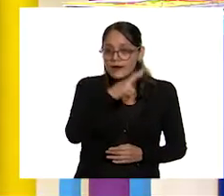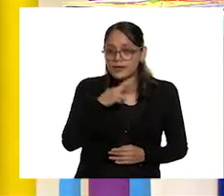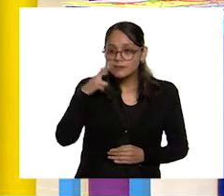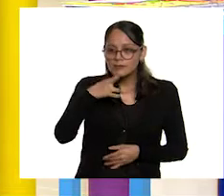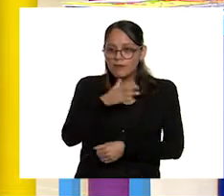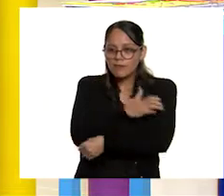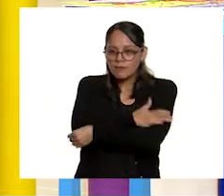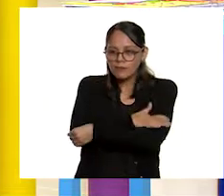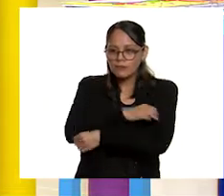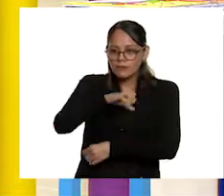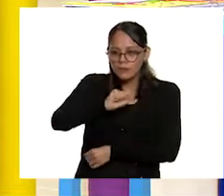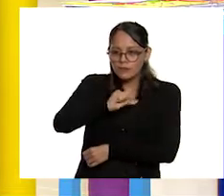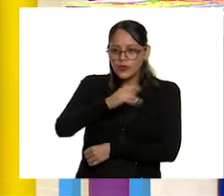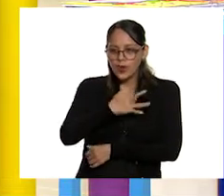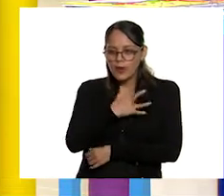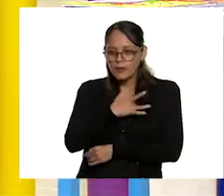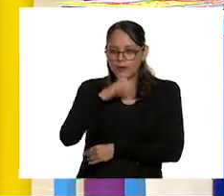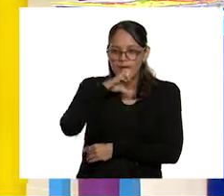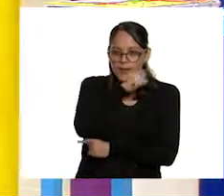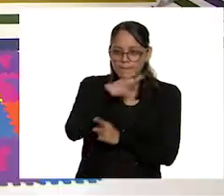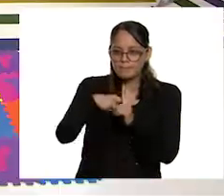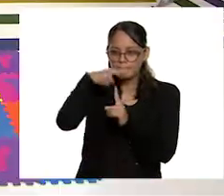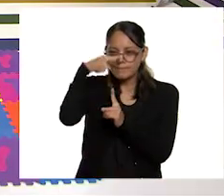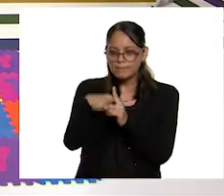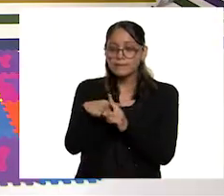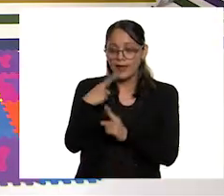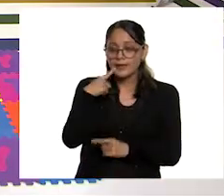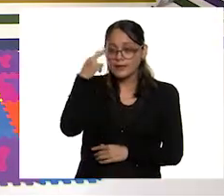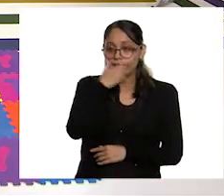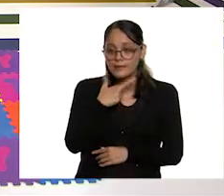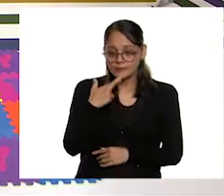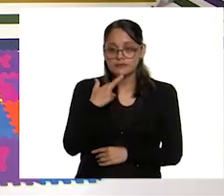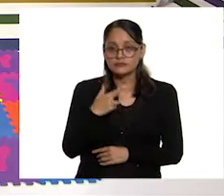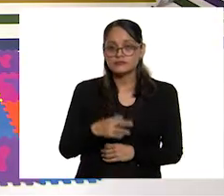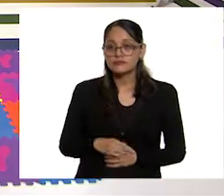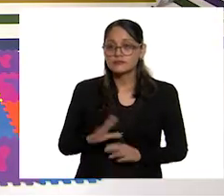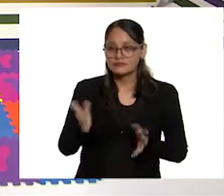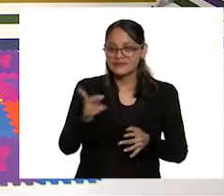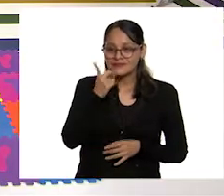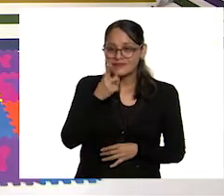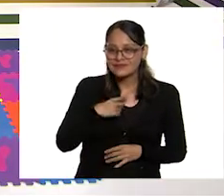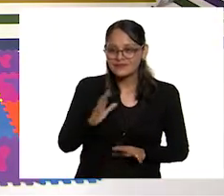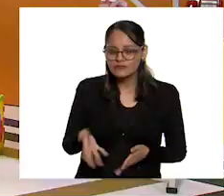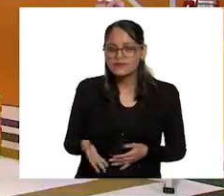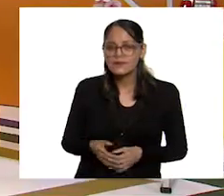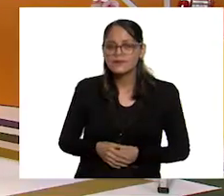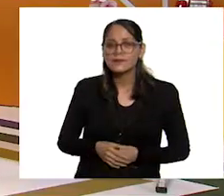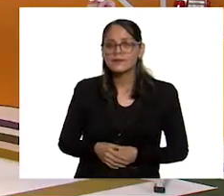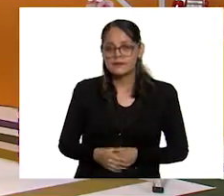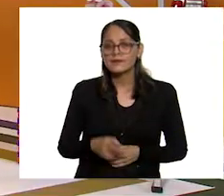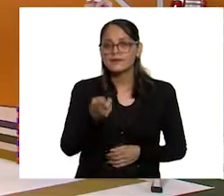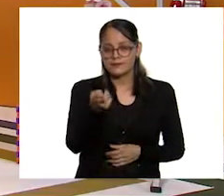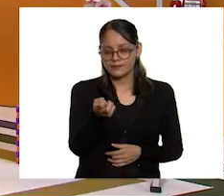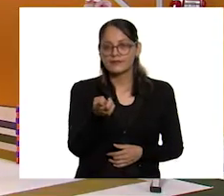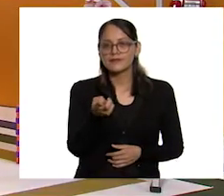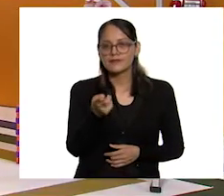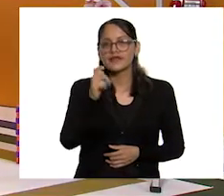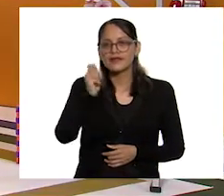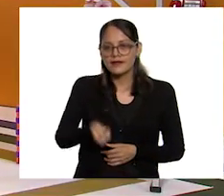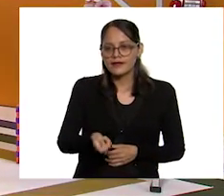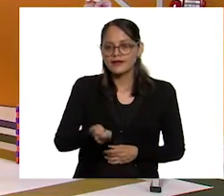vitales! Ya dijimos cuáles eran los signos vitales, ¿verdad? Y entonces, ¿esto es características